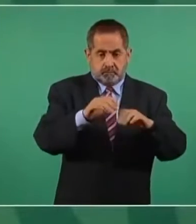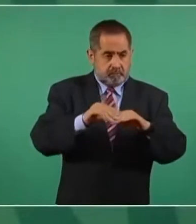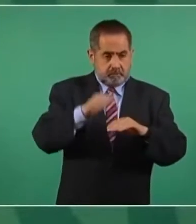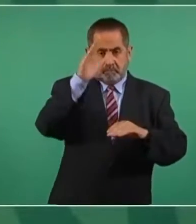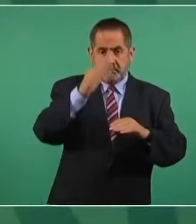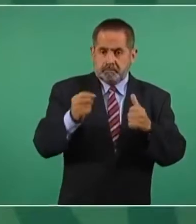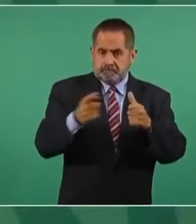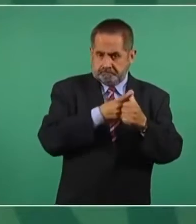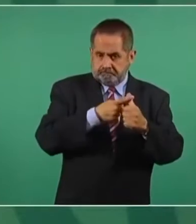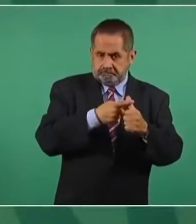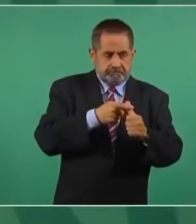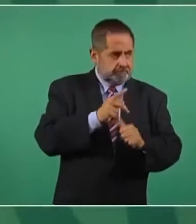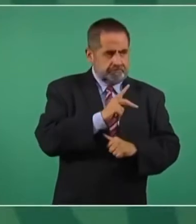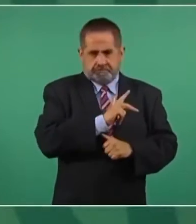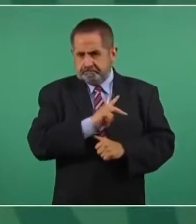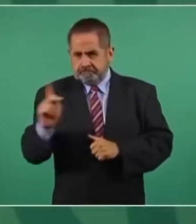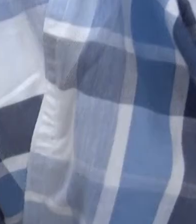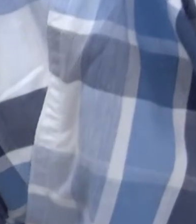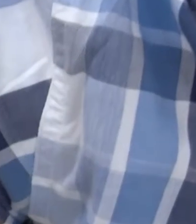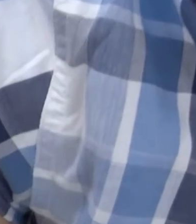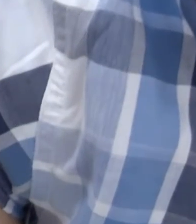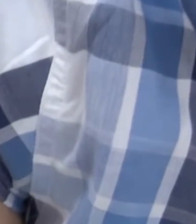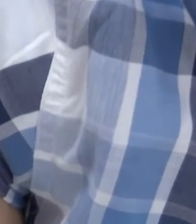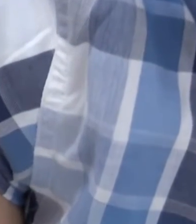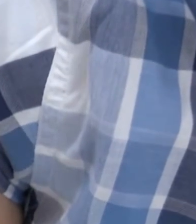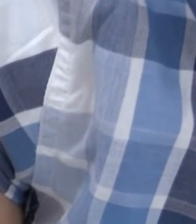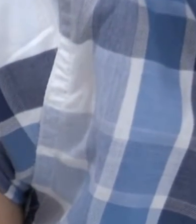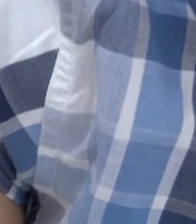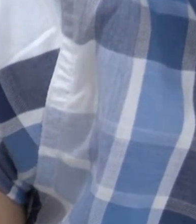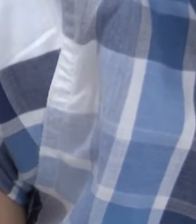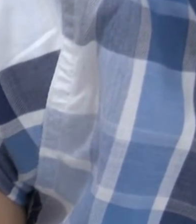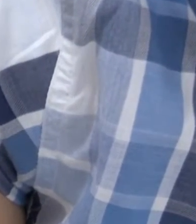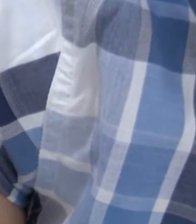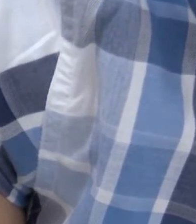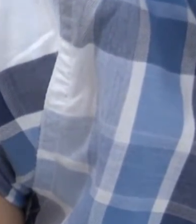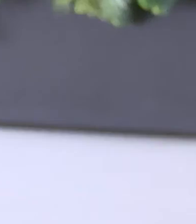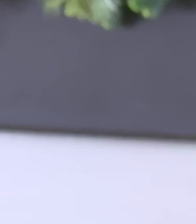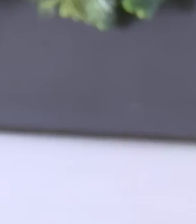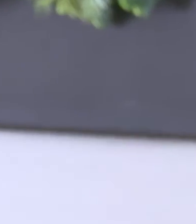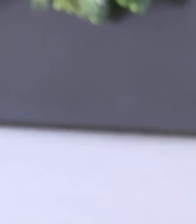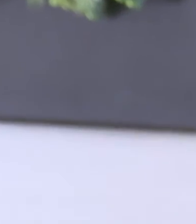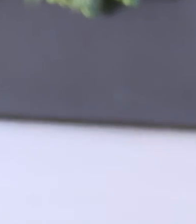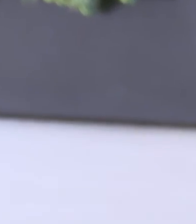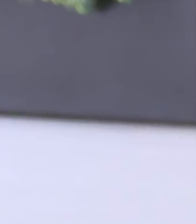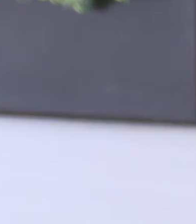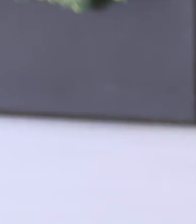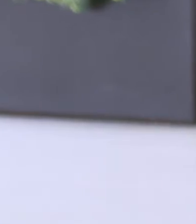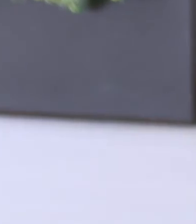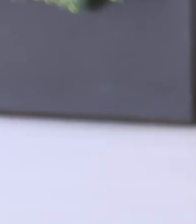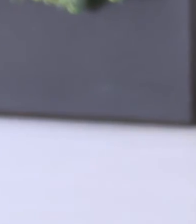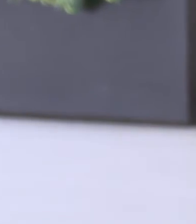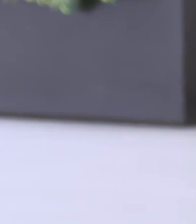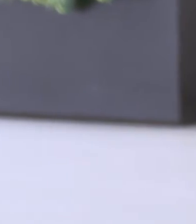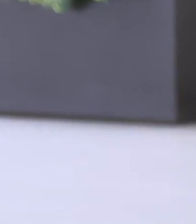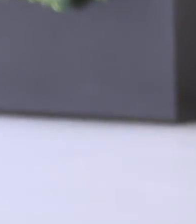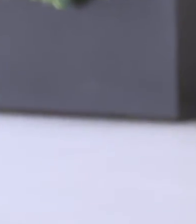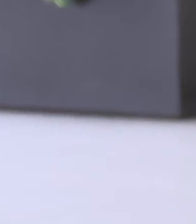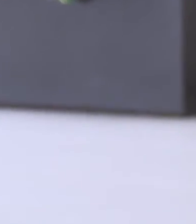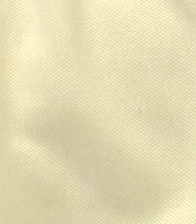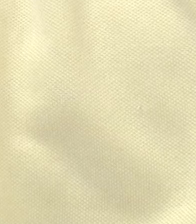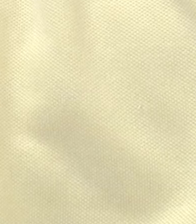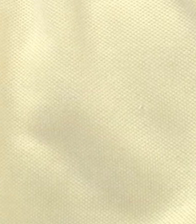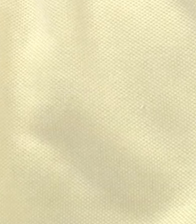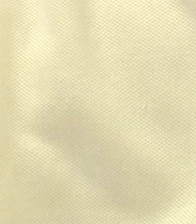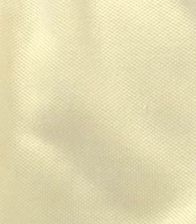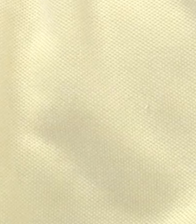No queremos anunciar nada si